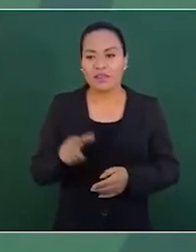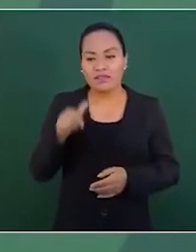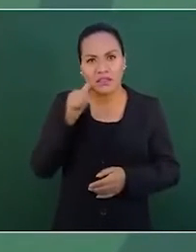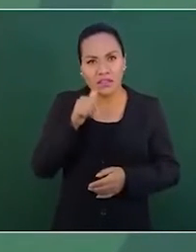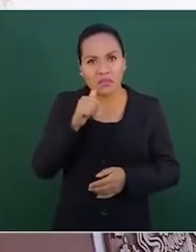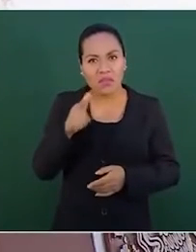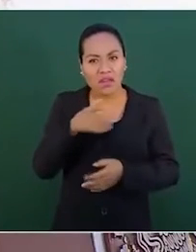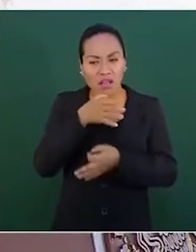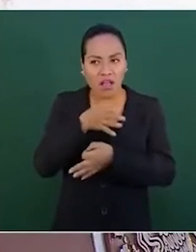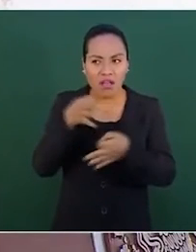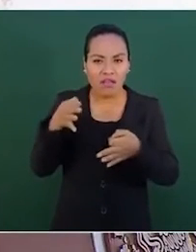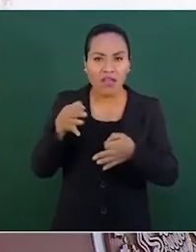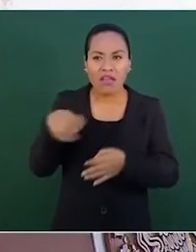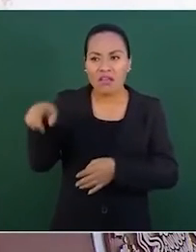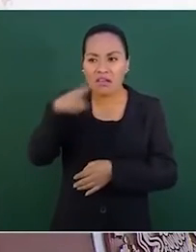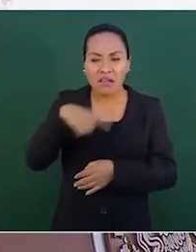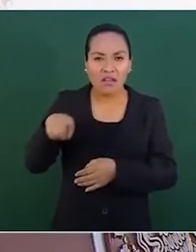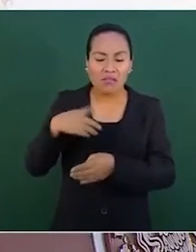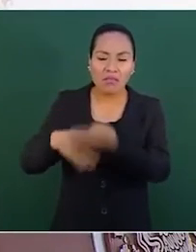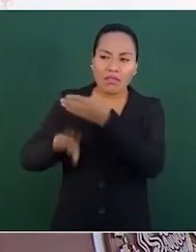atacándonos.